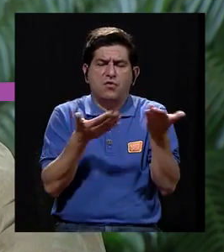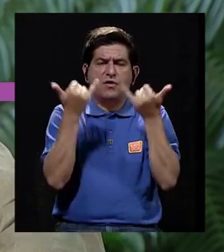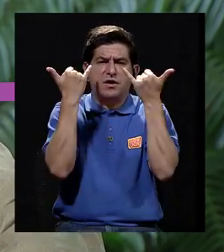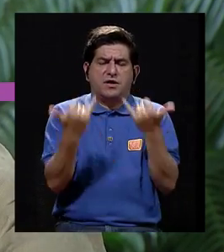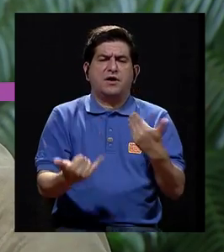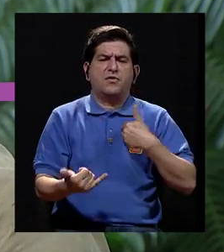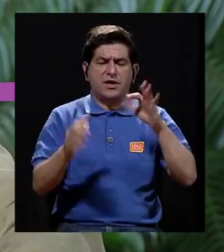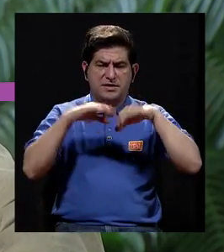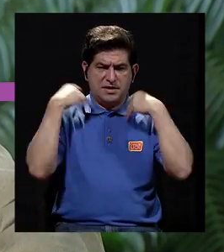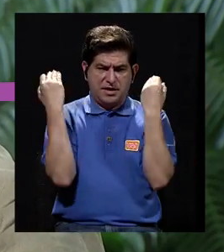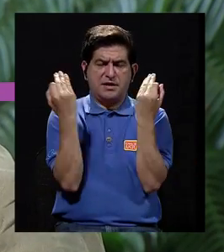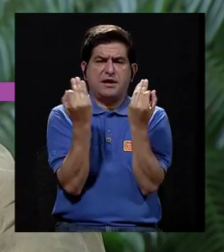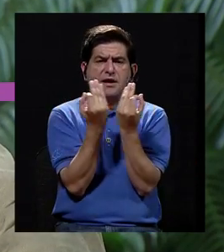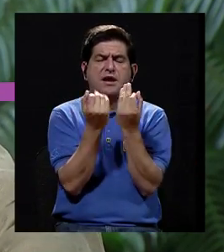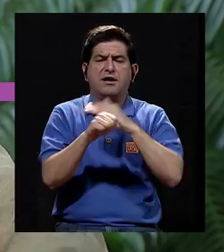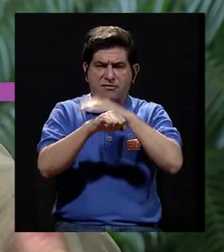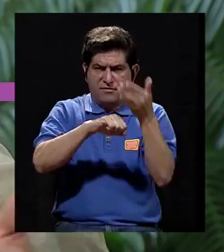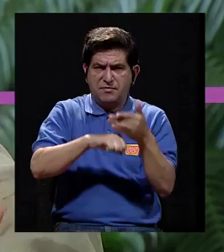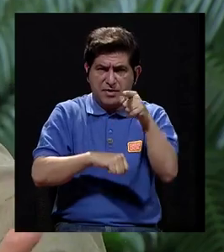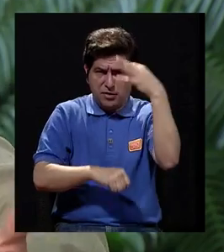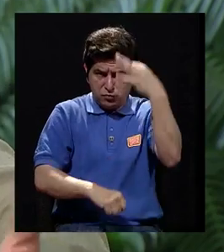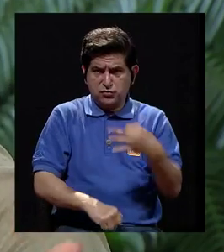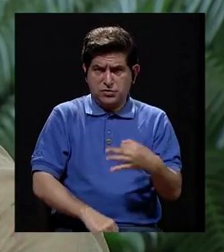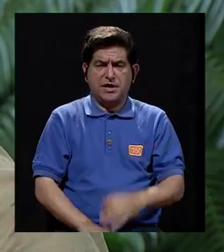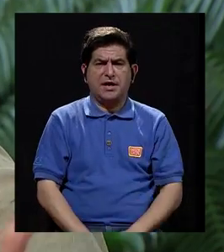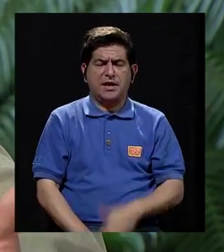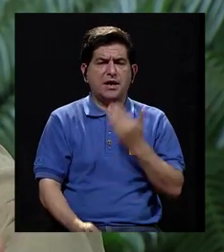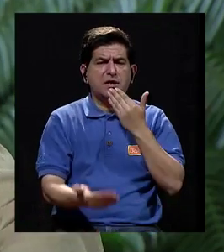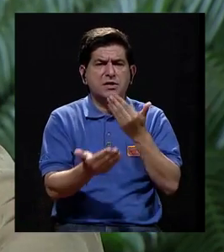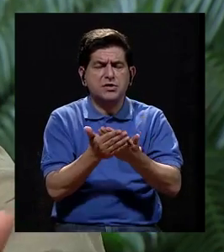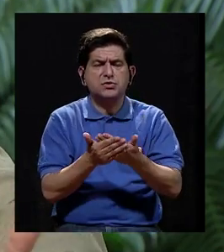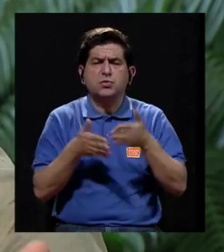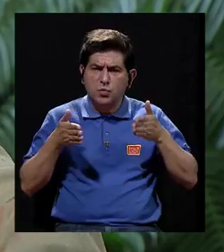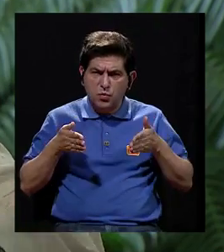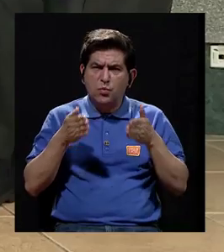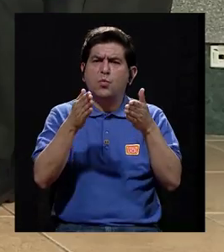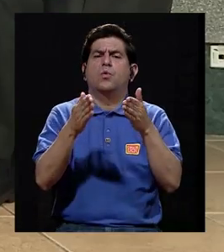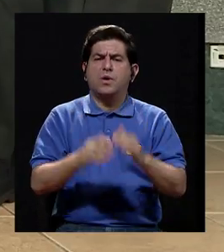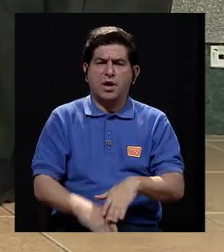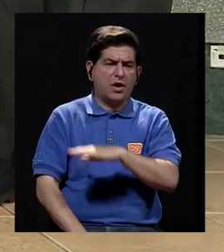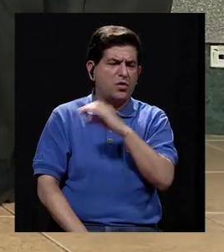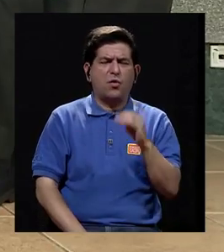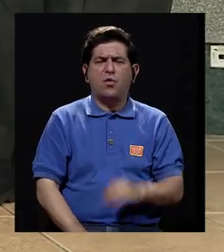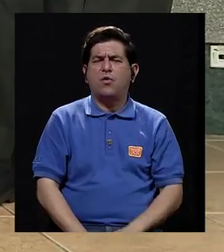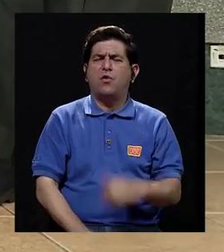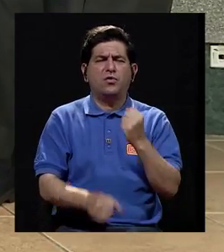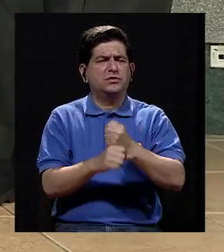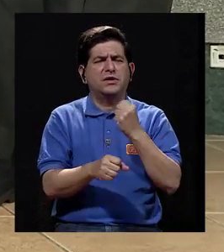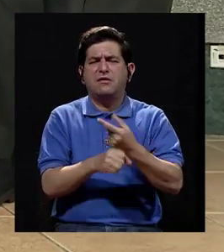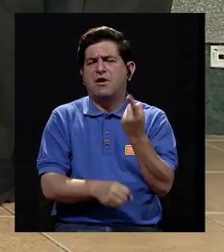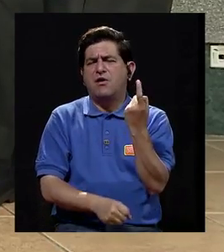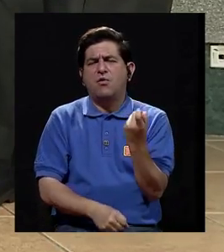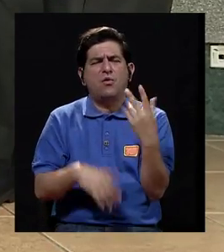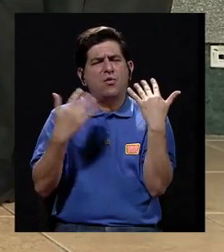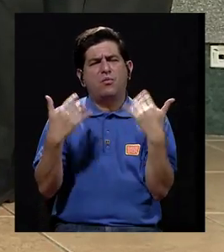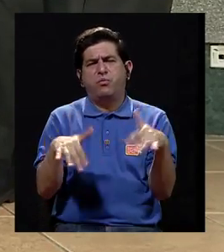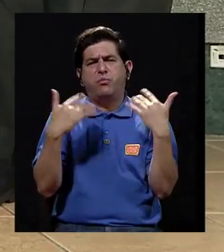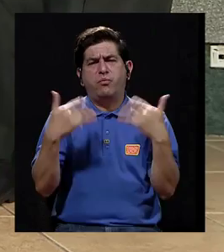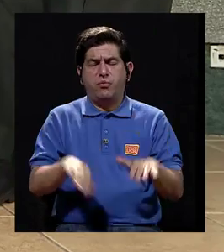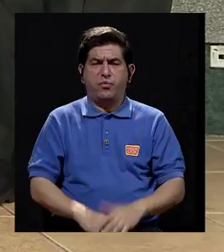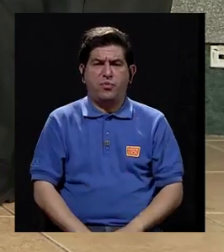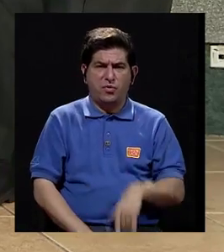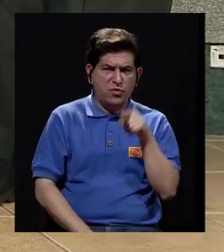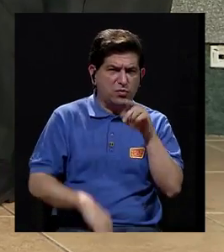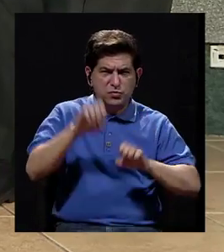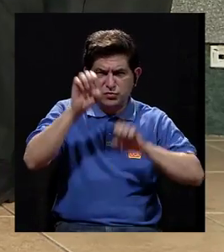le da ahora a la familia gestante? ¿Usted los considera que vamos por buen camino? ¿Considera que todavía hay mucho trecho por recorrer?